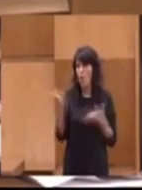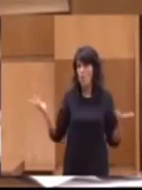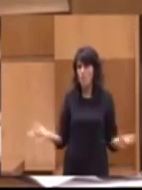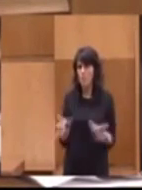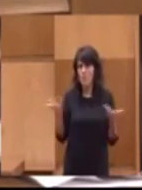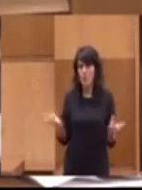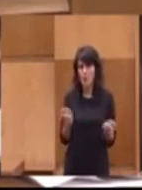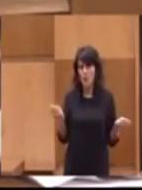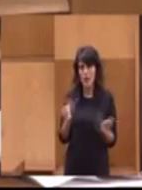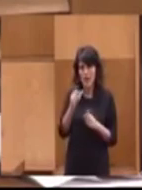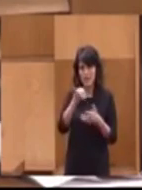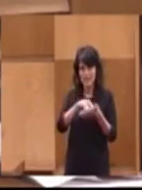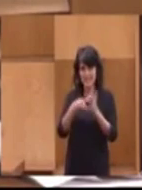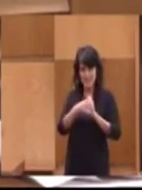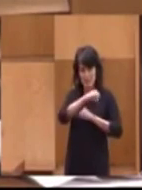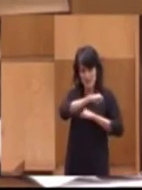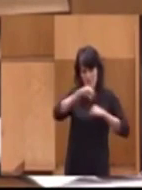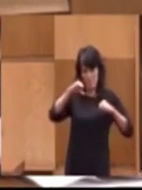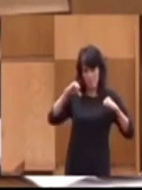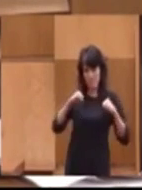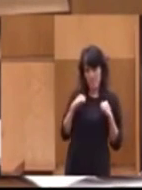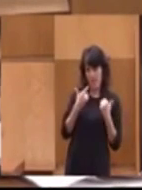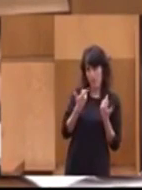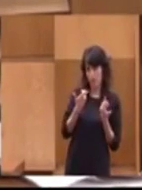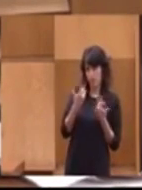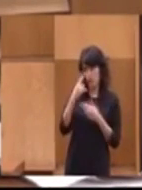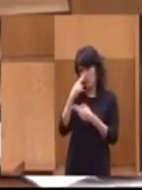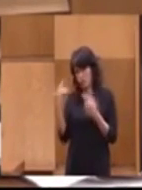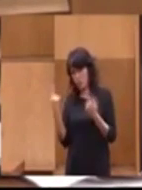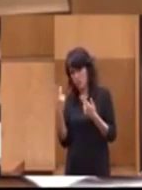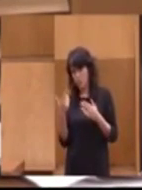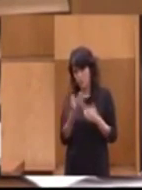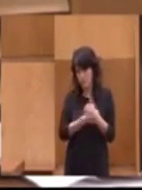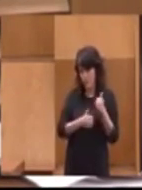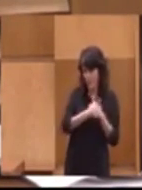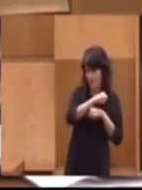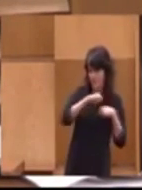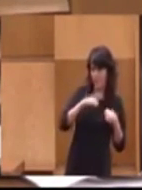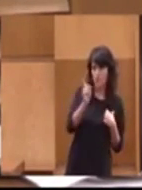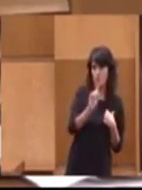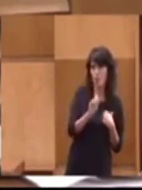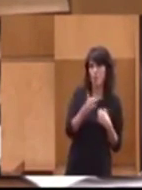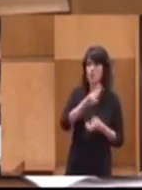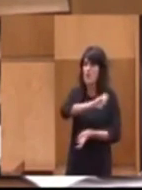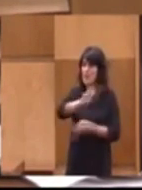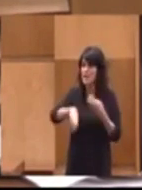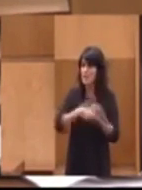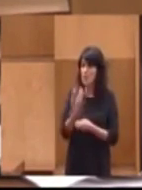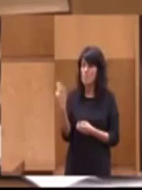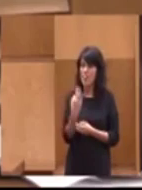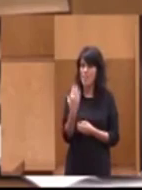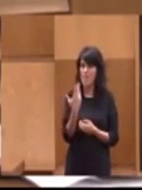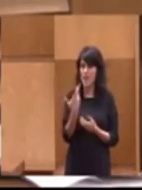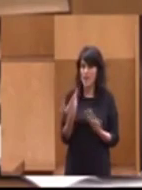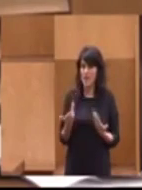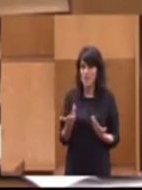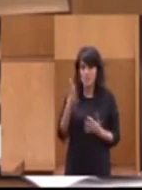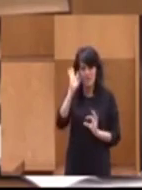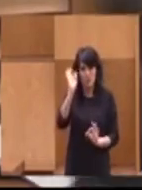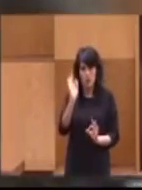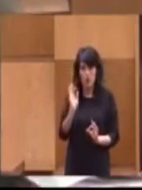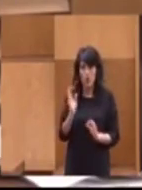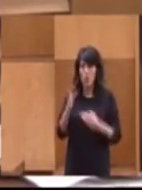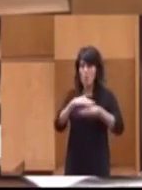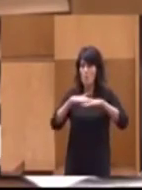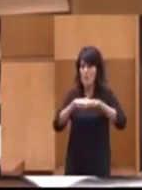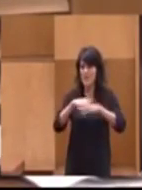sistemas de pensiones privados frente a los públicos y, evidentemente, evitar cualquier riesgo de privatización. Una reforma que debería pasar, evidentemente, por el aumento de las bases de